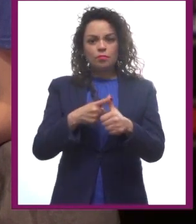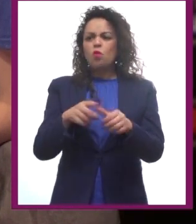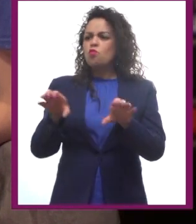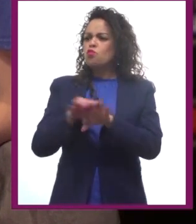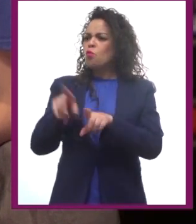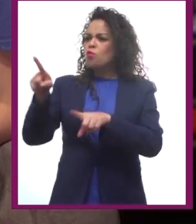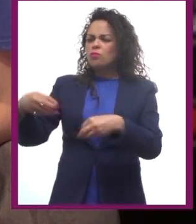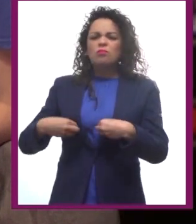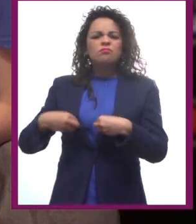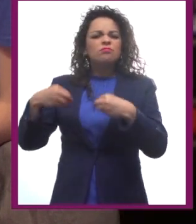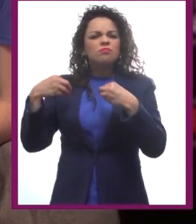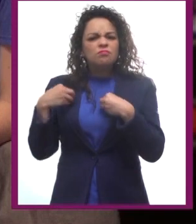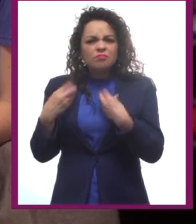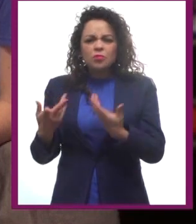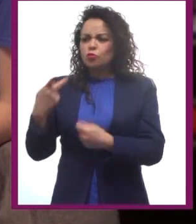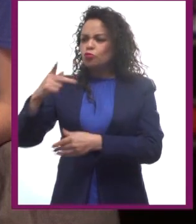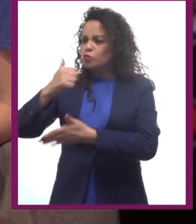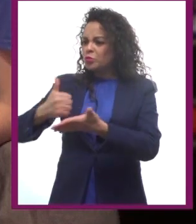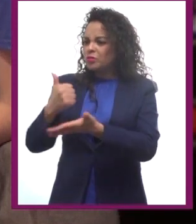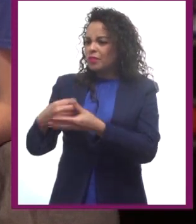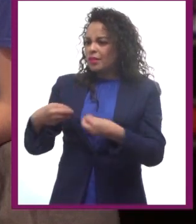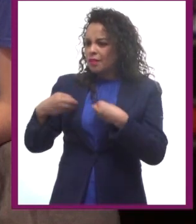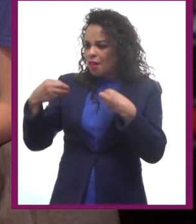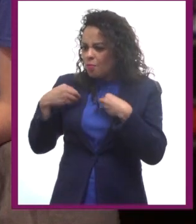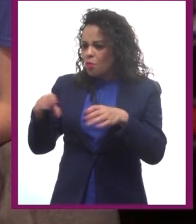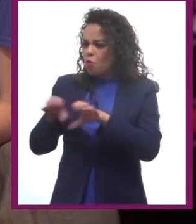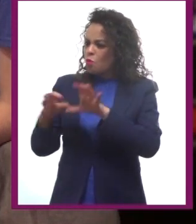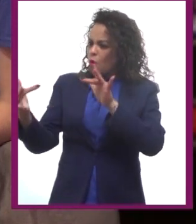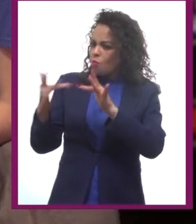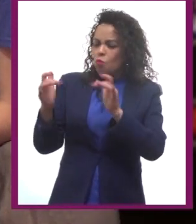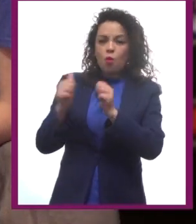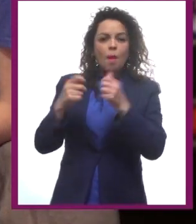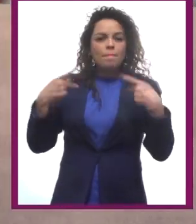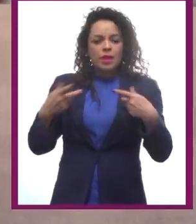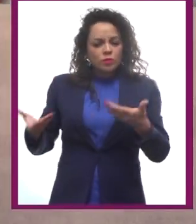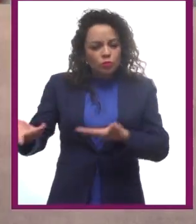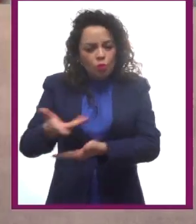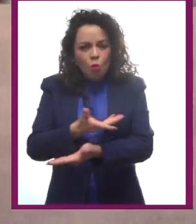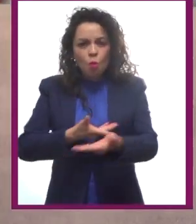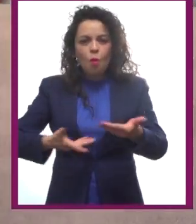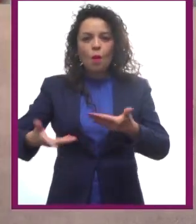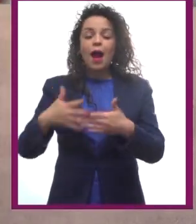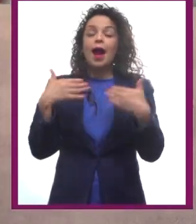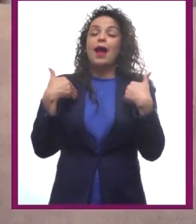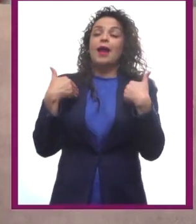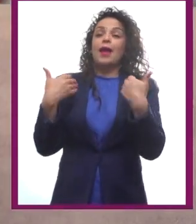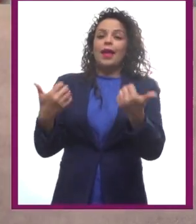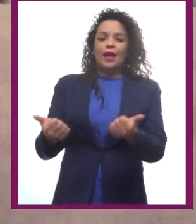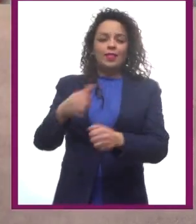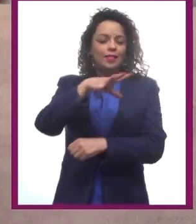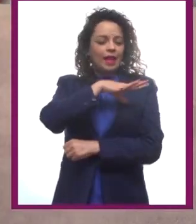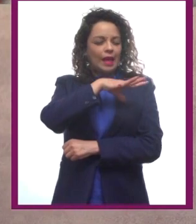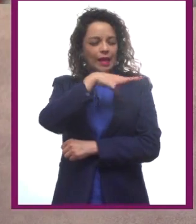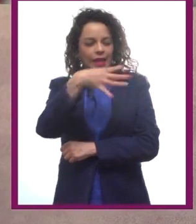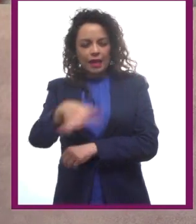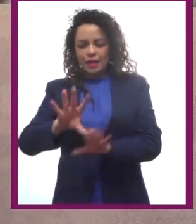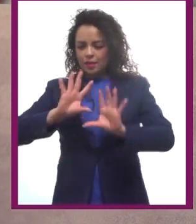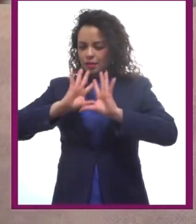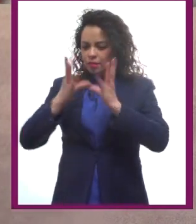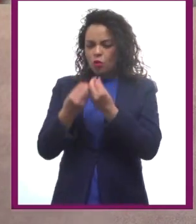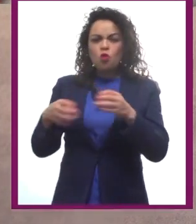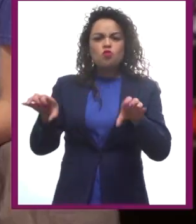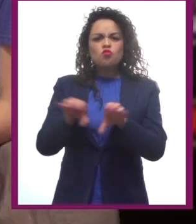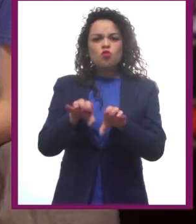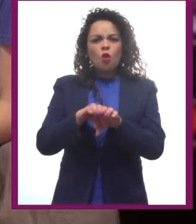Cómo se relaciona con su ciudad, con las personas cercanas a él, y entendemos de manera general cómo funciona